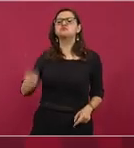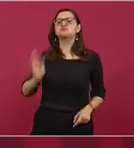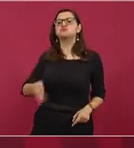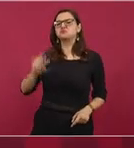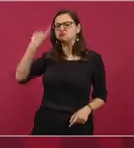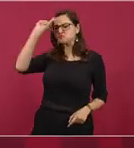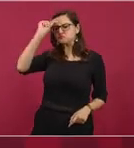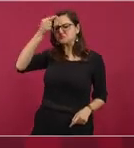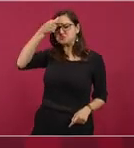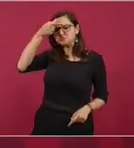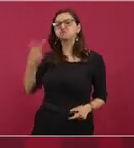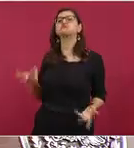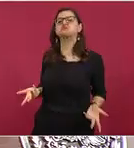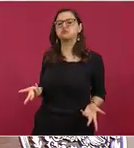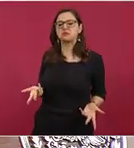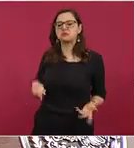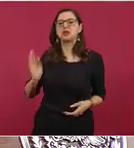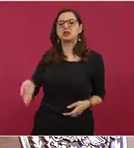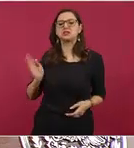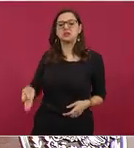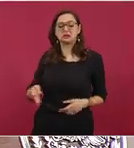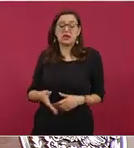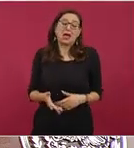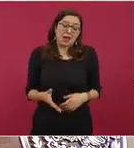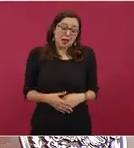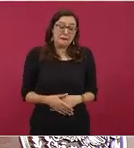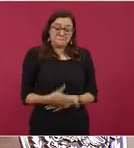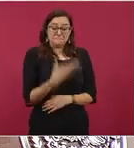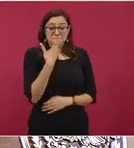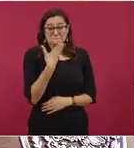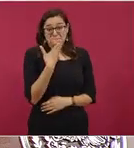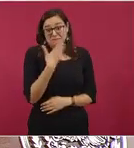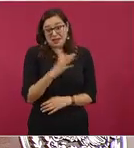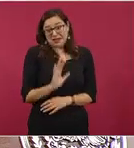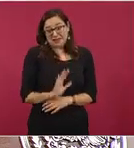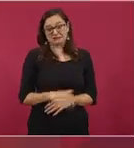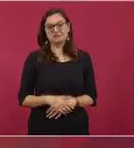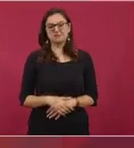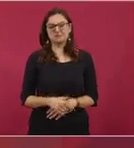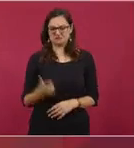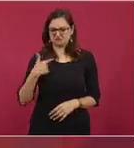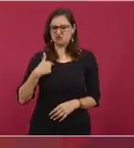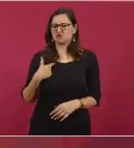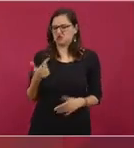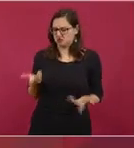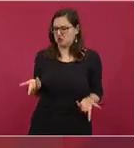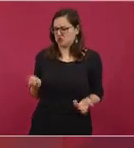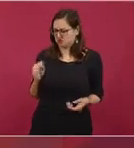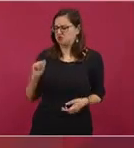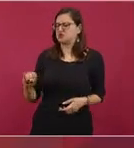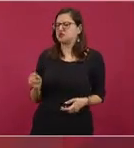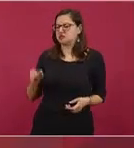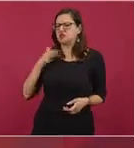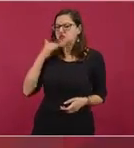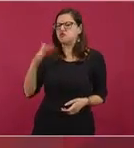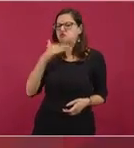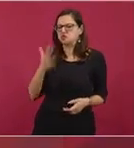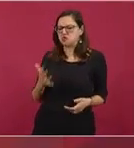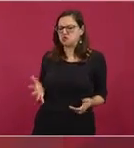como decían antes los líderes charros. Entonces, ¿soy charro y qué?,